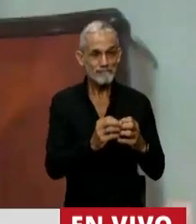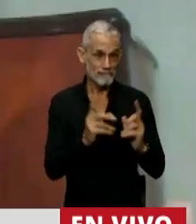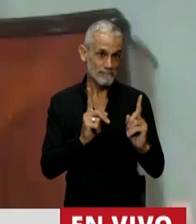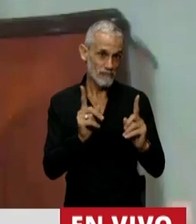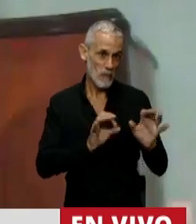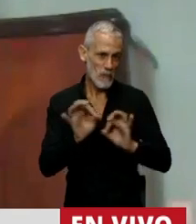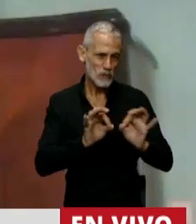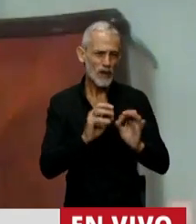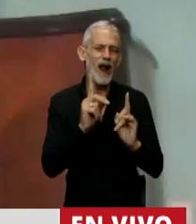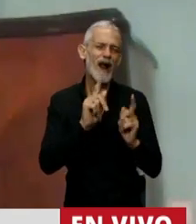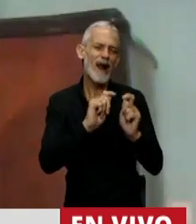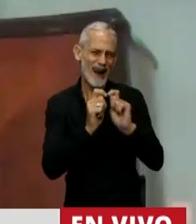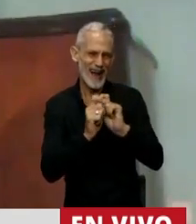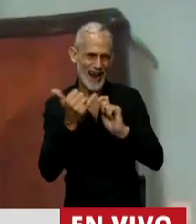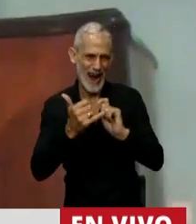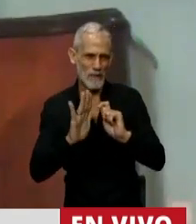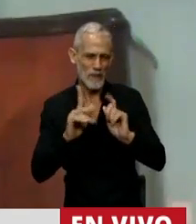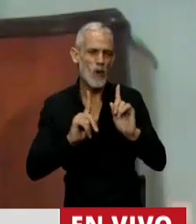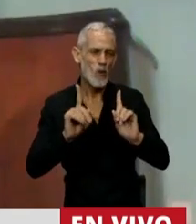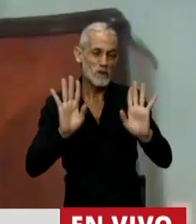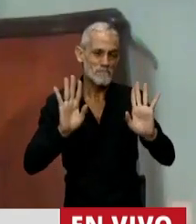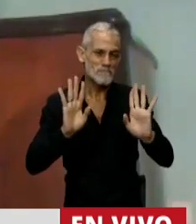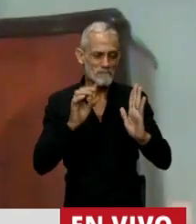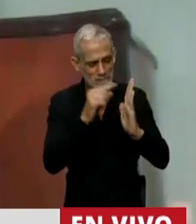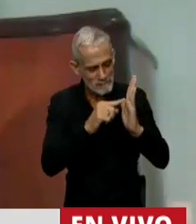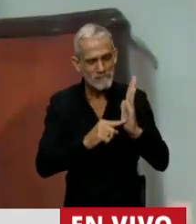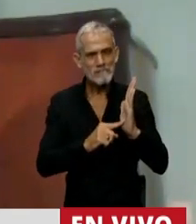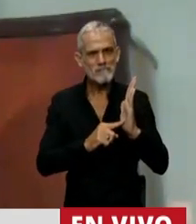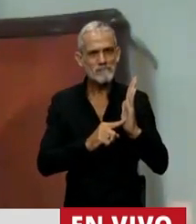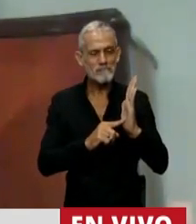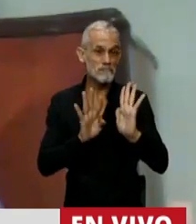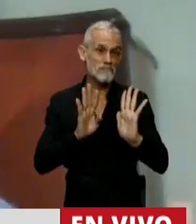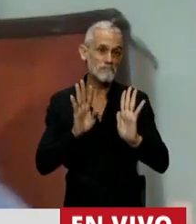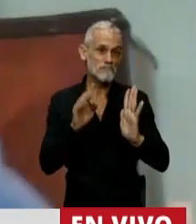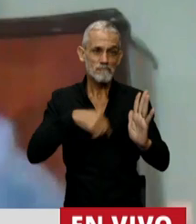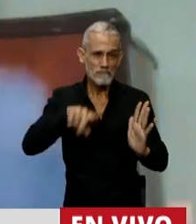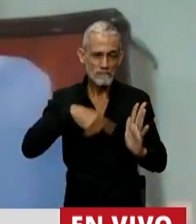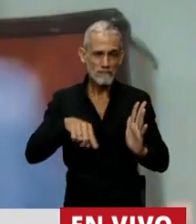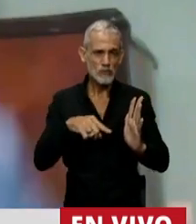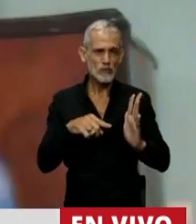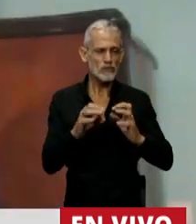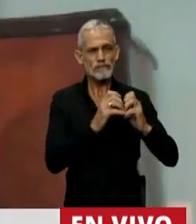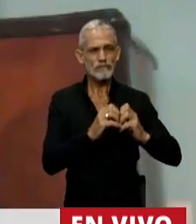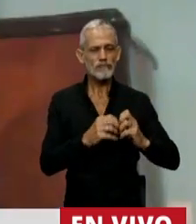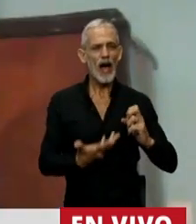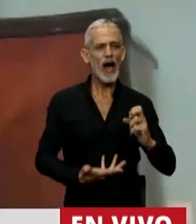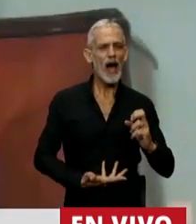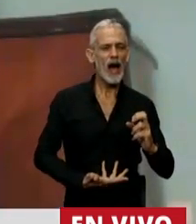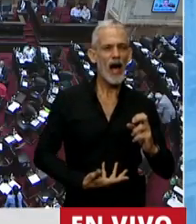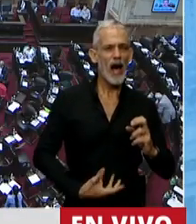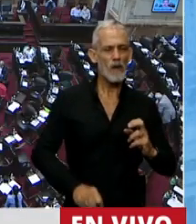proyecto con algunas modificaciones, en particular tratando de que con el aborto no se quiera